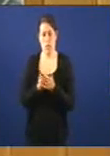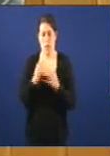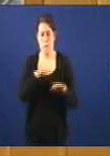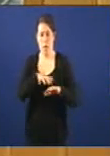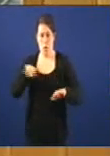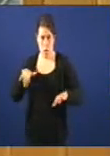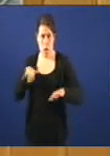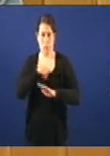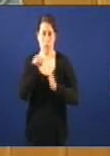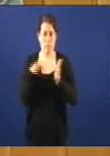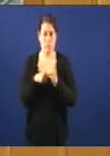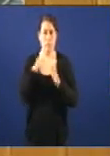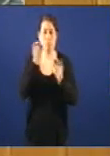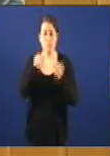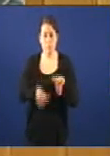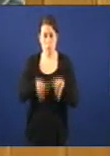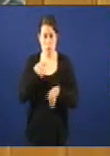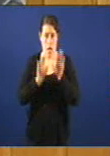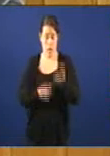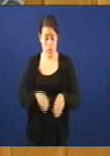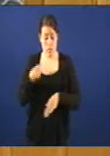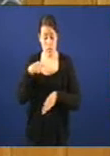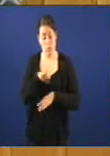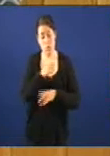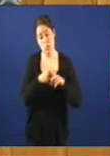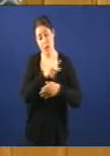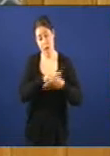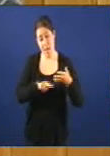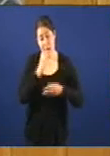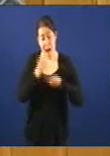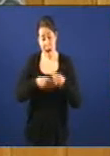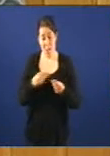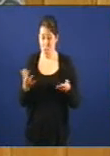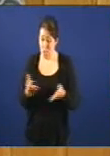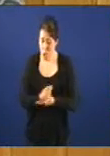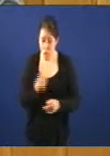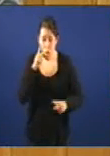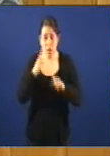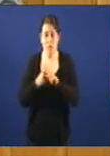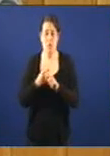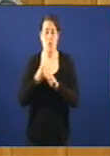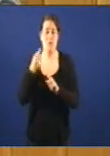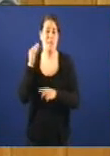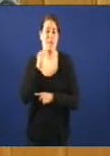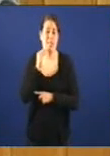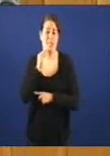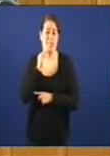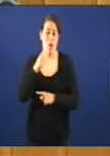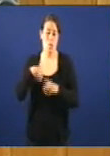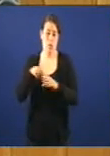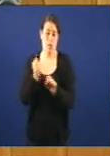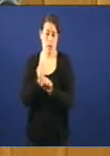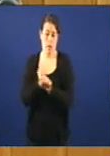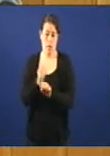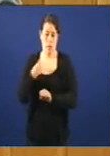trataba de garantizar, e se decía así, que a Xunta de Galicia iba a facer todo o posible para garantizar de forma efectiva os postos de traballo na